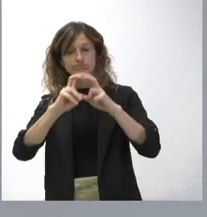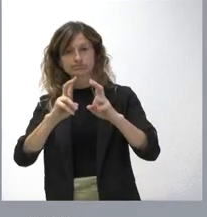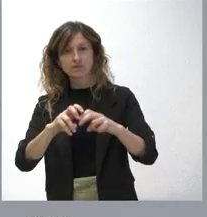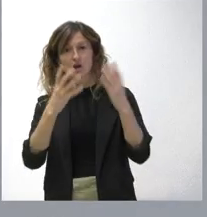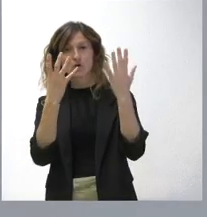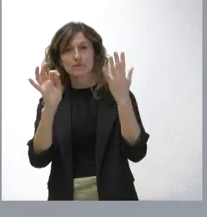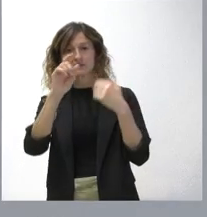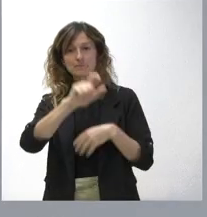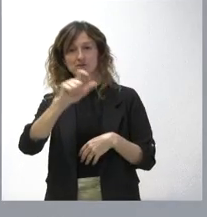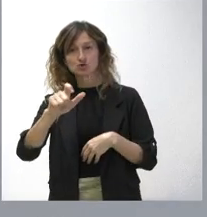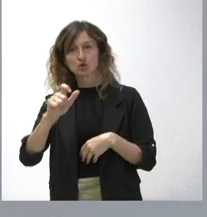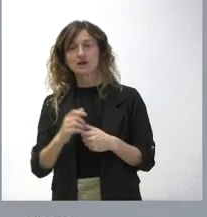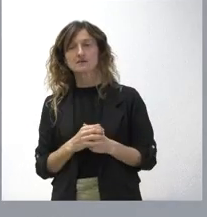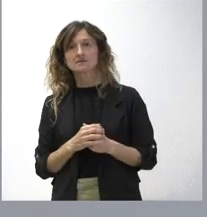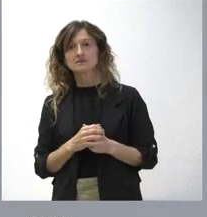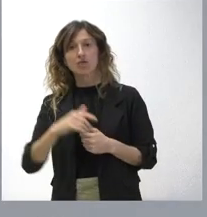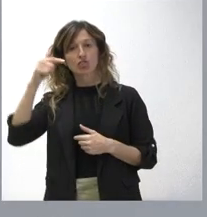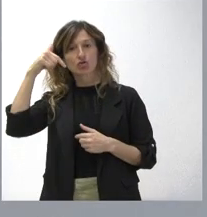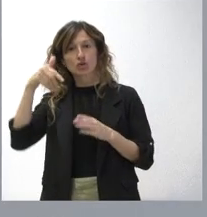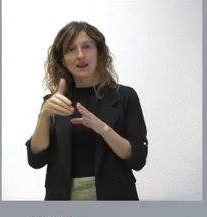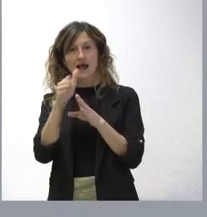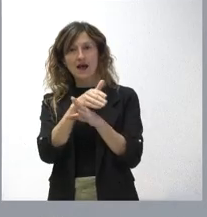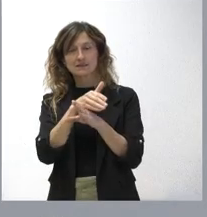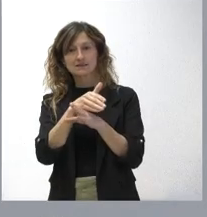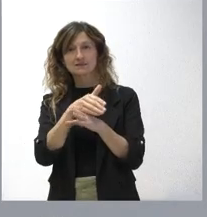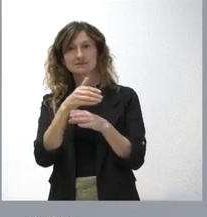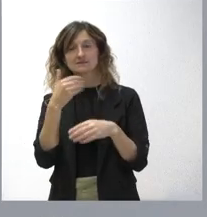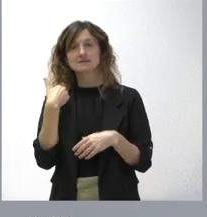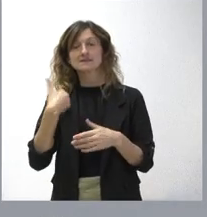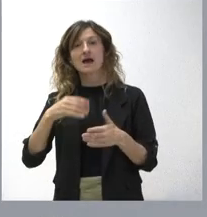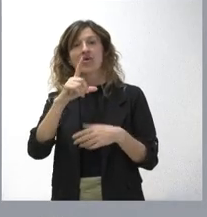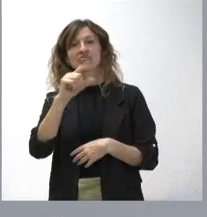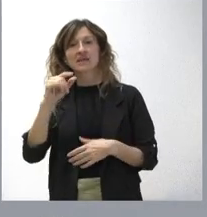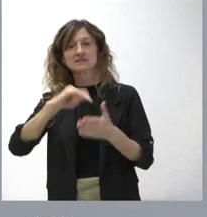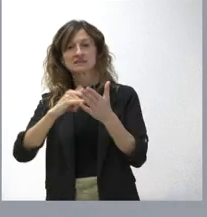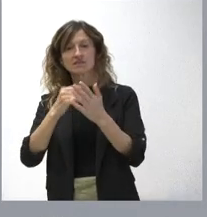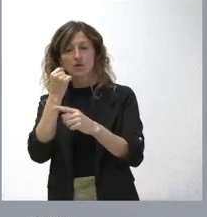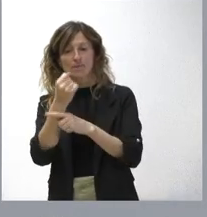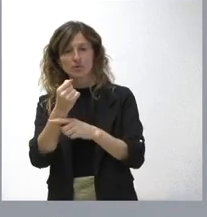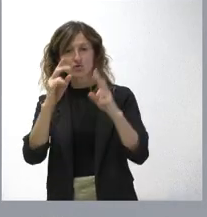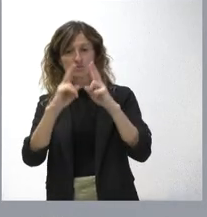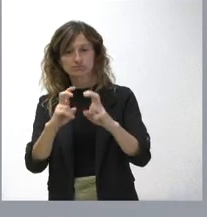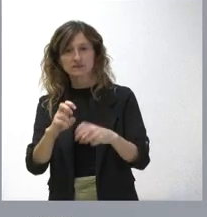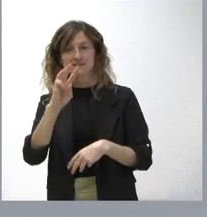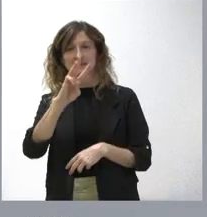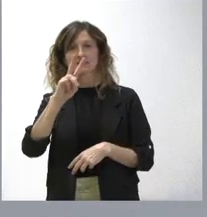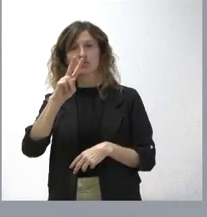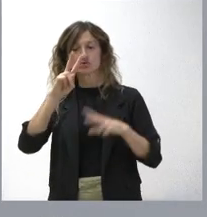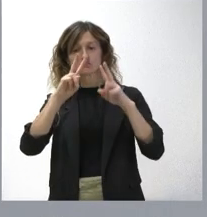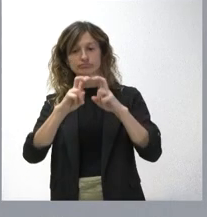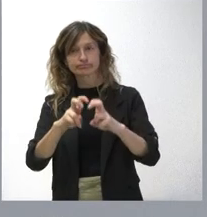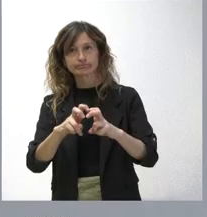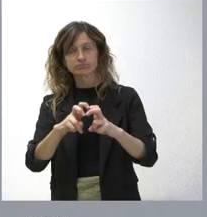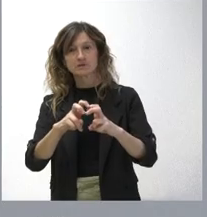90 investigadores predoctorales se une a los 100 técnicos de apoyo a la investigación y a los 32 investigadores